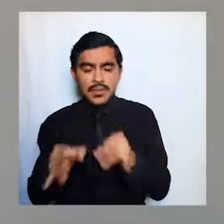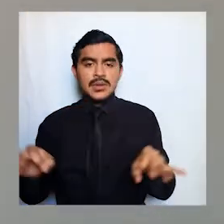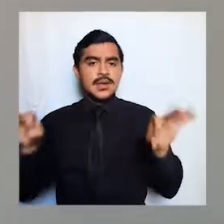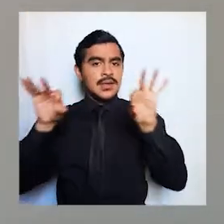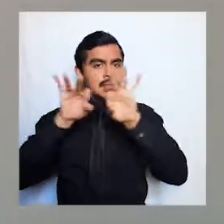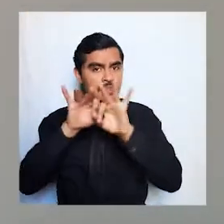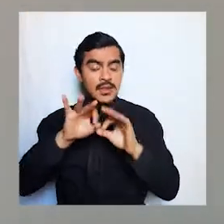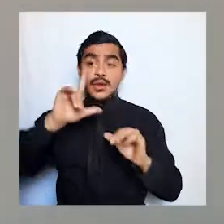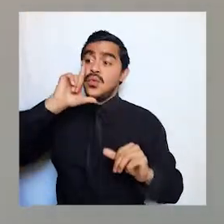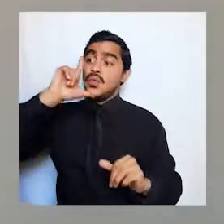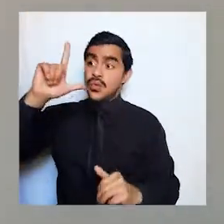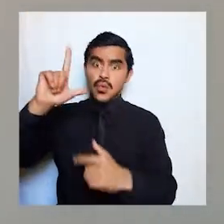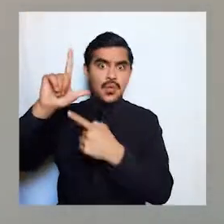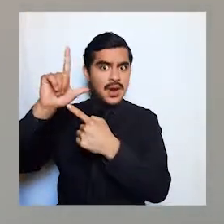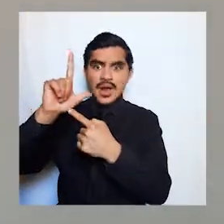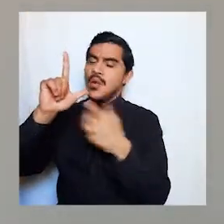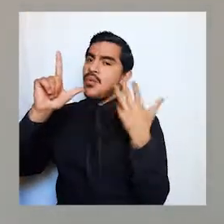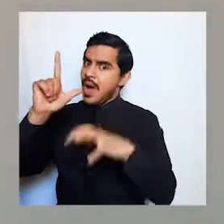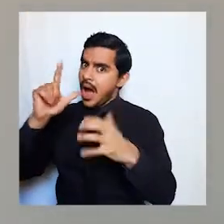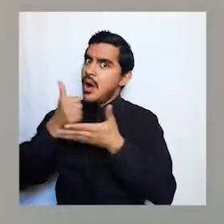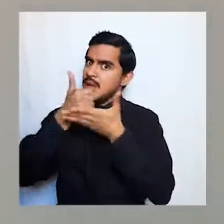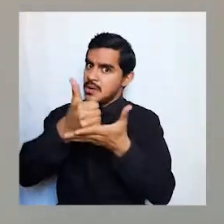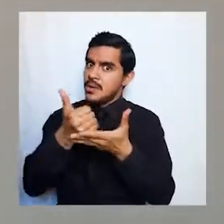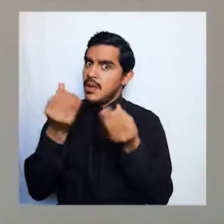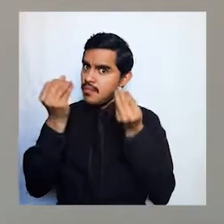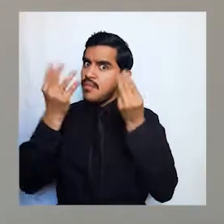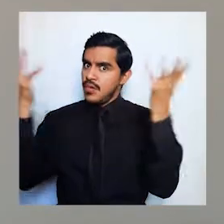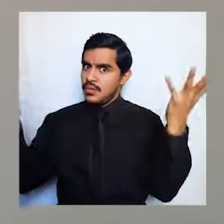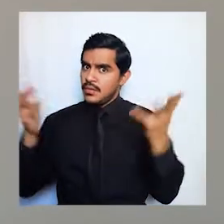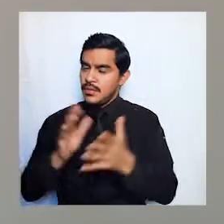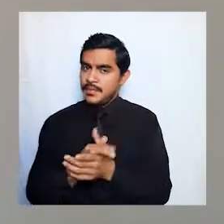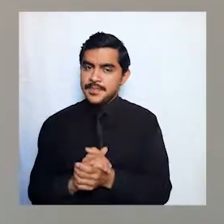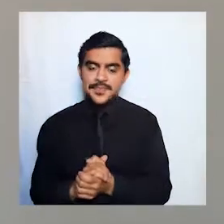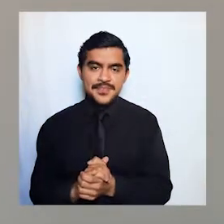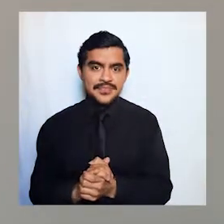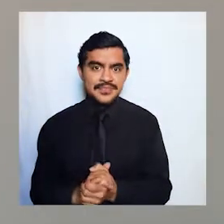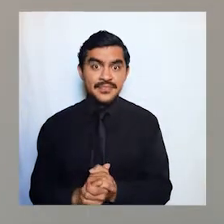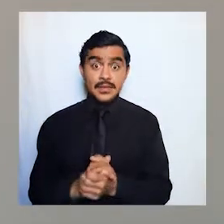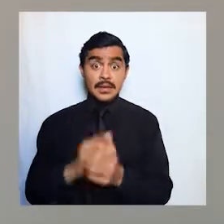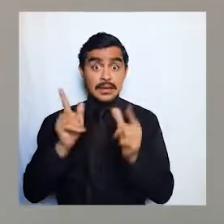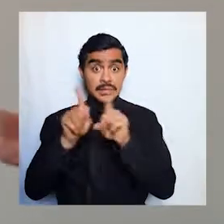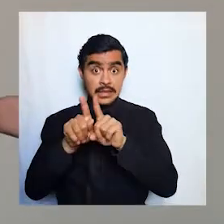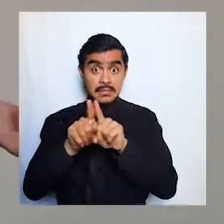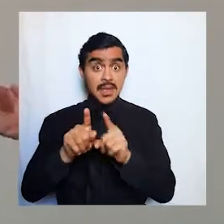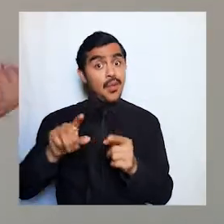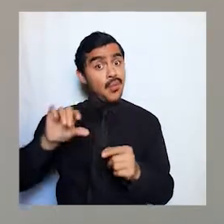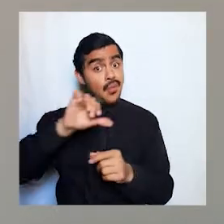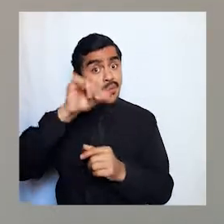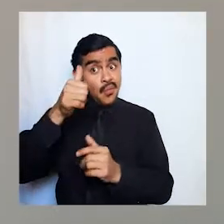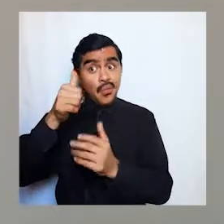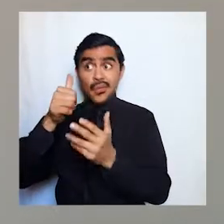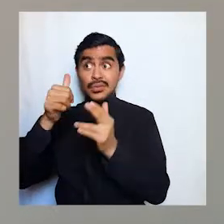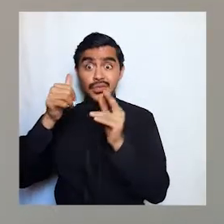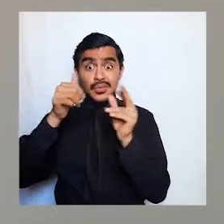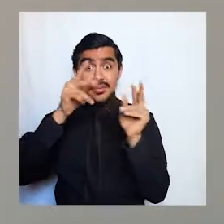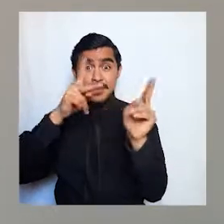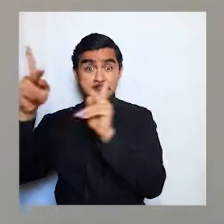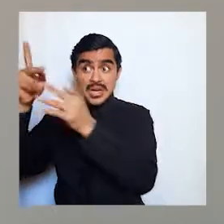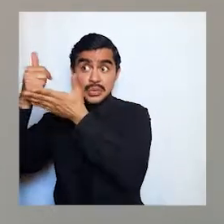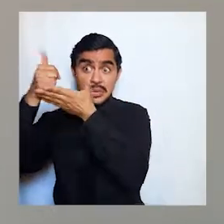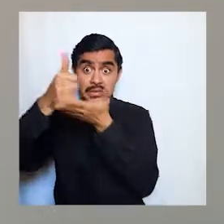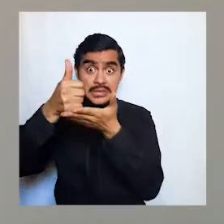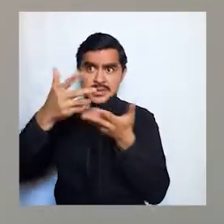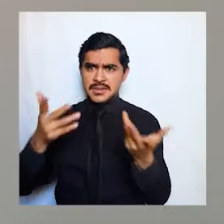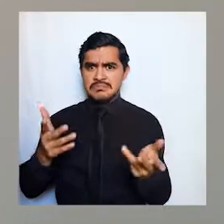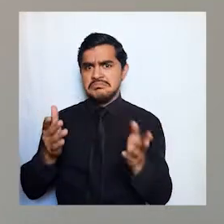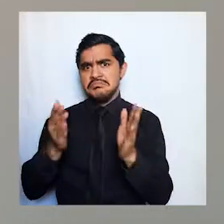muy importante la luz créeme que lo va a hacer todo lo otro importante es tener alguien que te pueda ayudar pueden